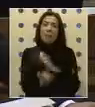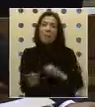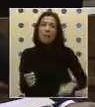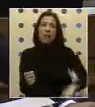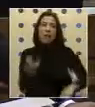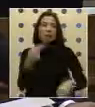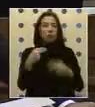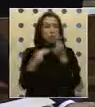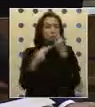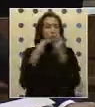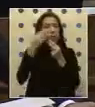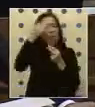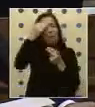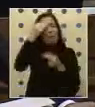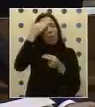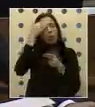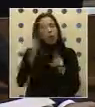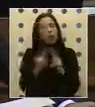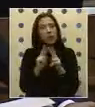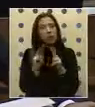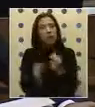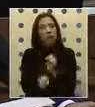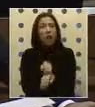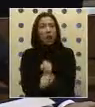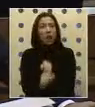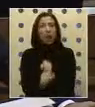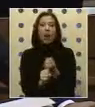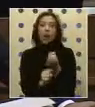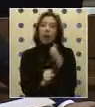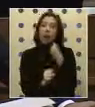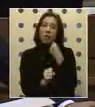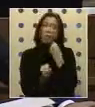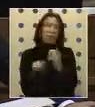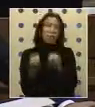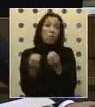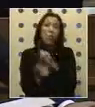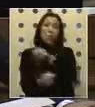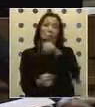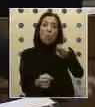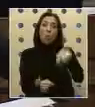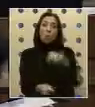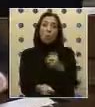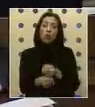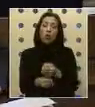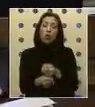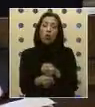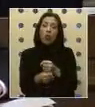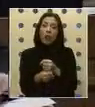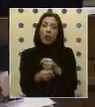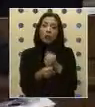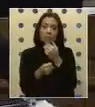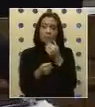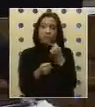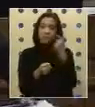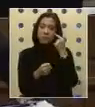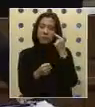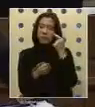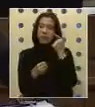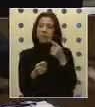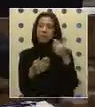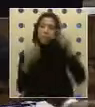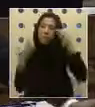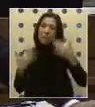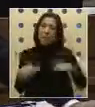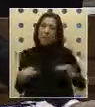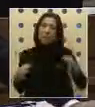ver la preocupación en materia laboral que estaba afectando a decenas de trabajadores, pero creo que ante una pésima